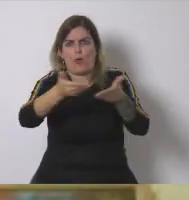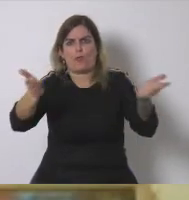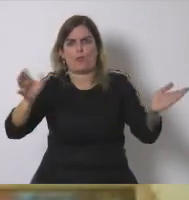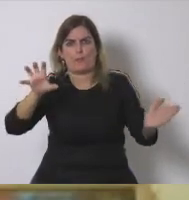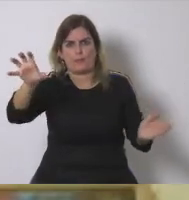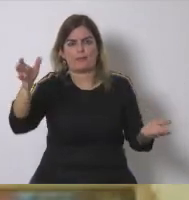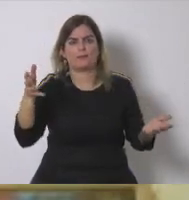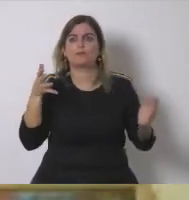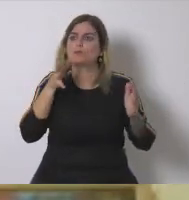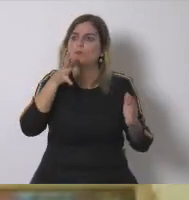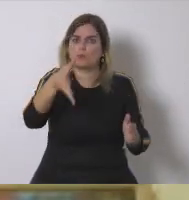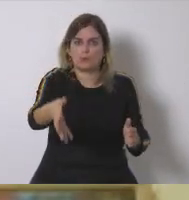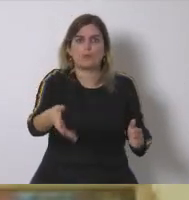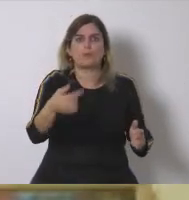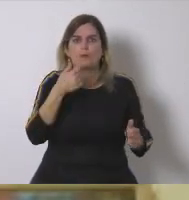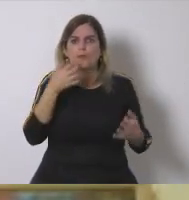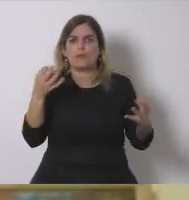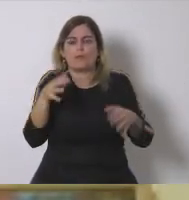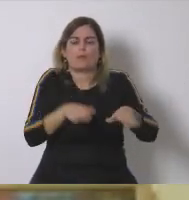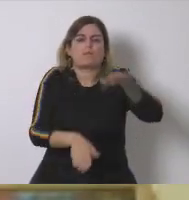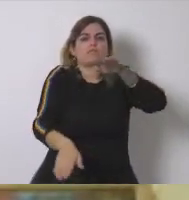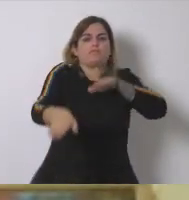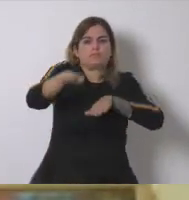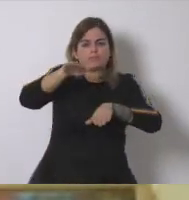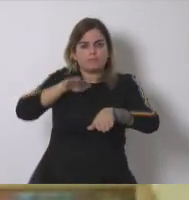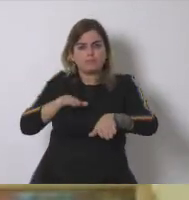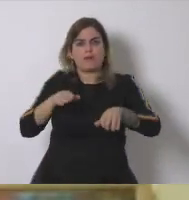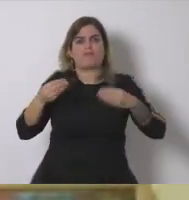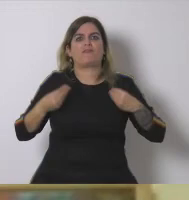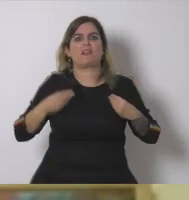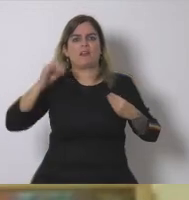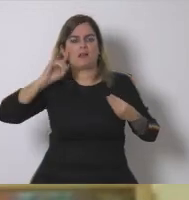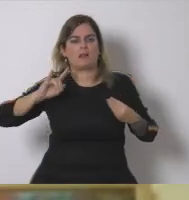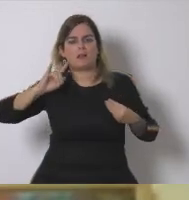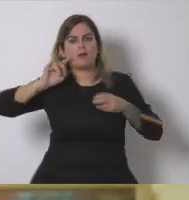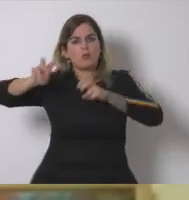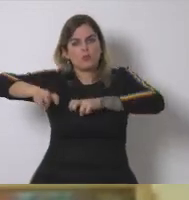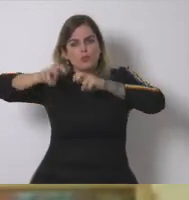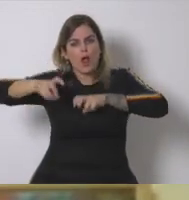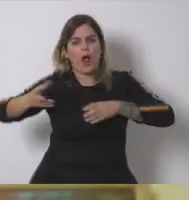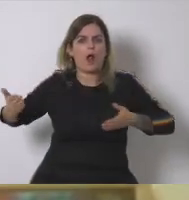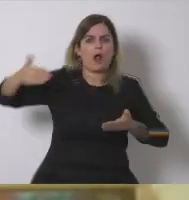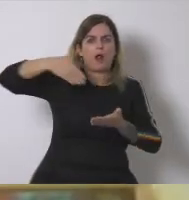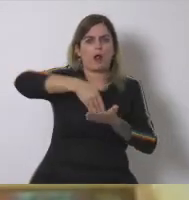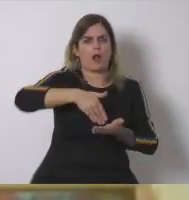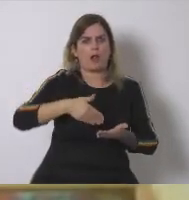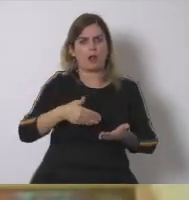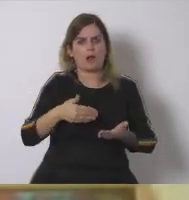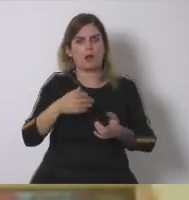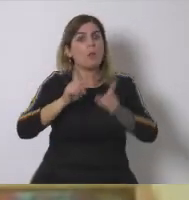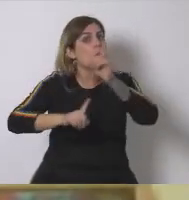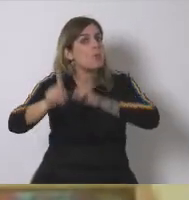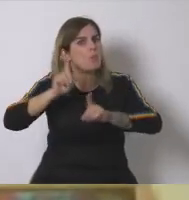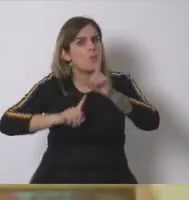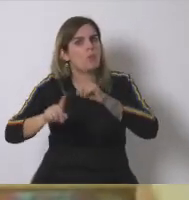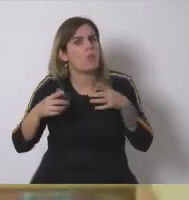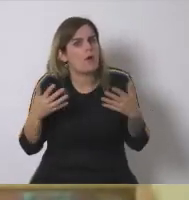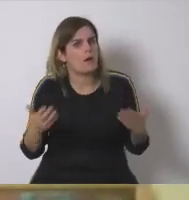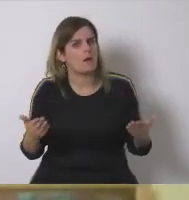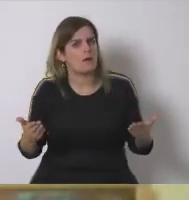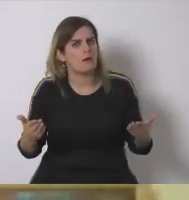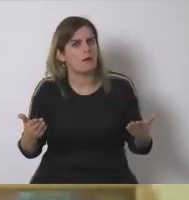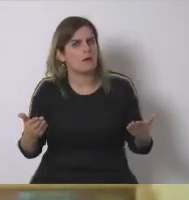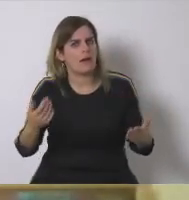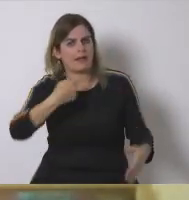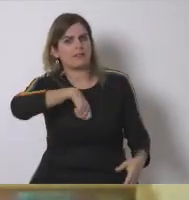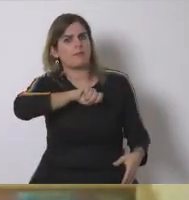del país y por eso hablamos de volver a la vida en el medio